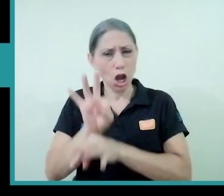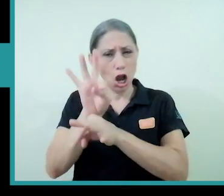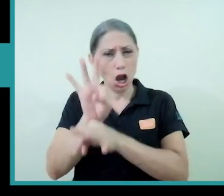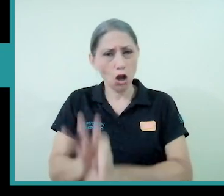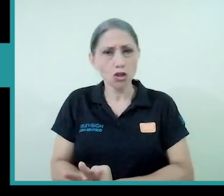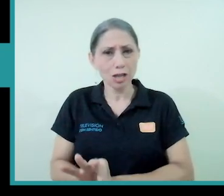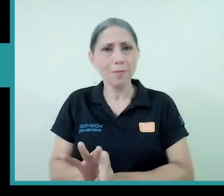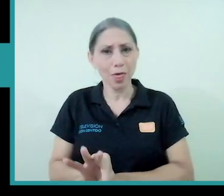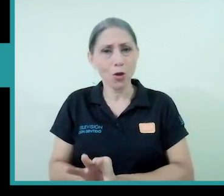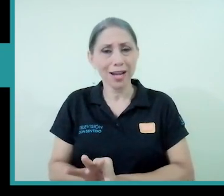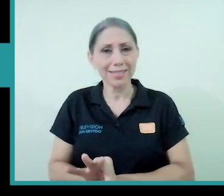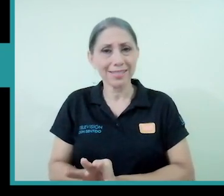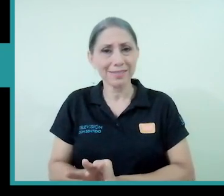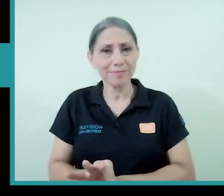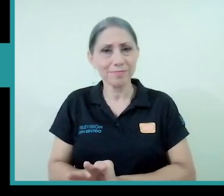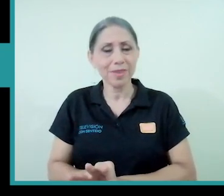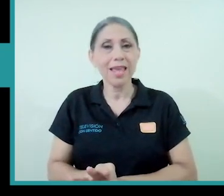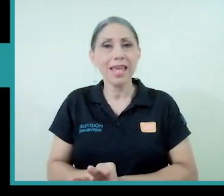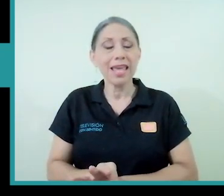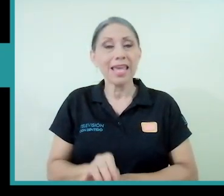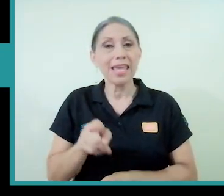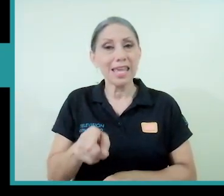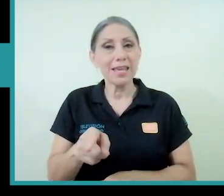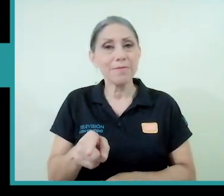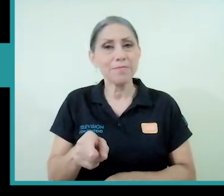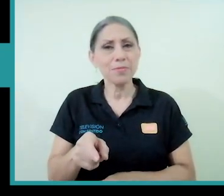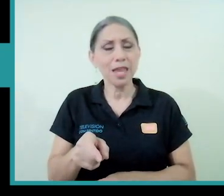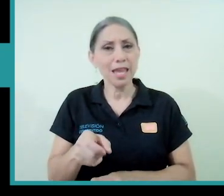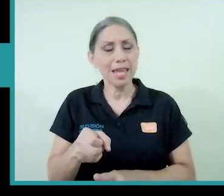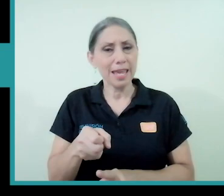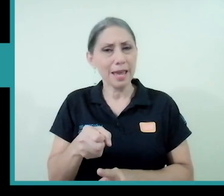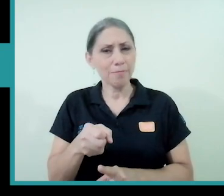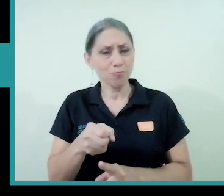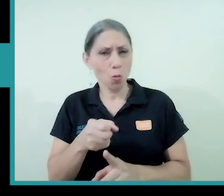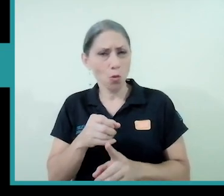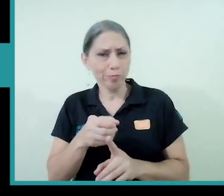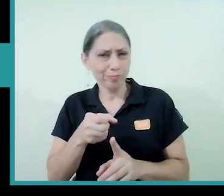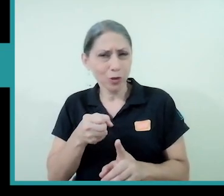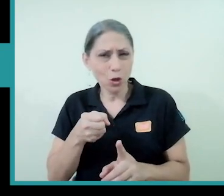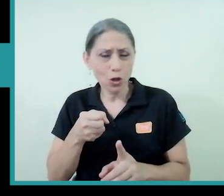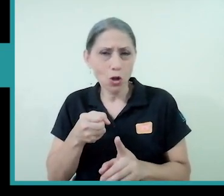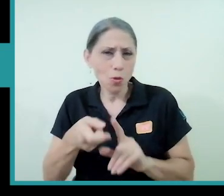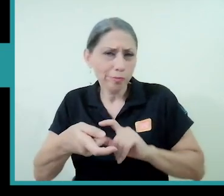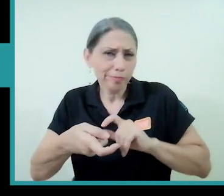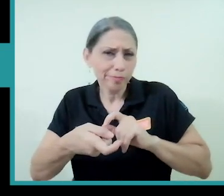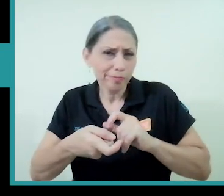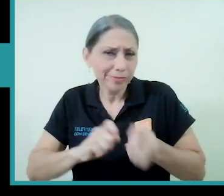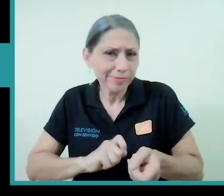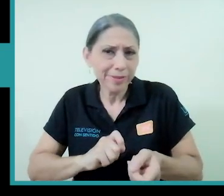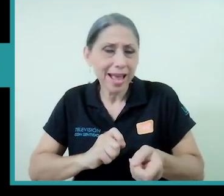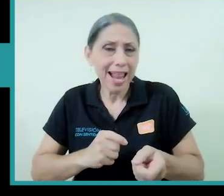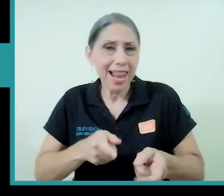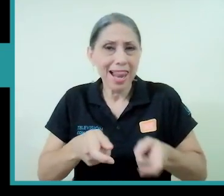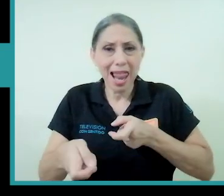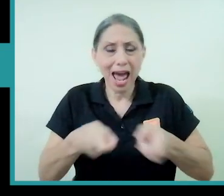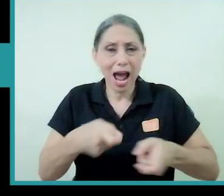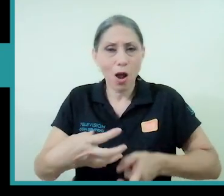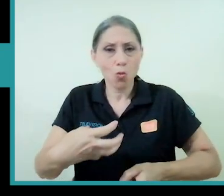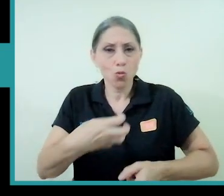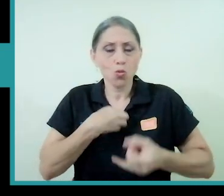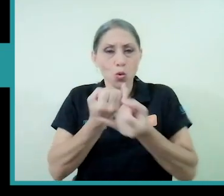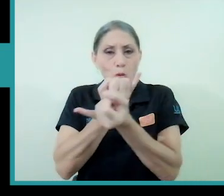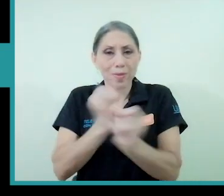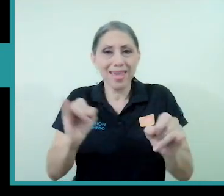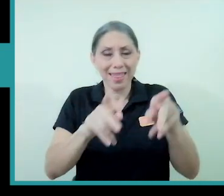que golpean digamos profundamente la autonomía de las personas porque por otro lado estas